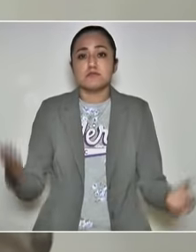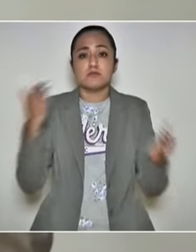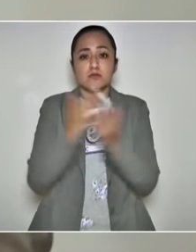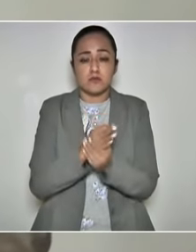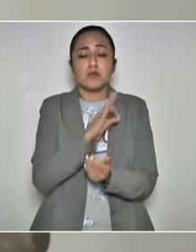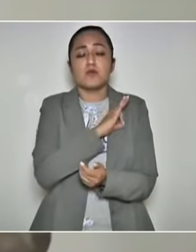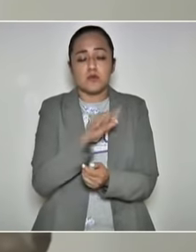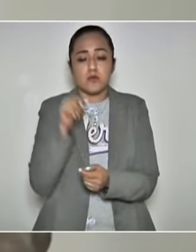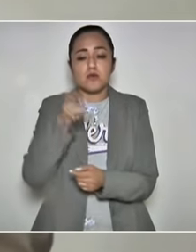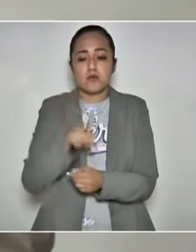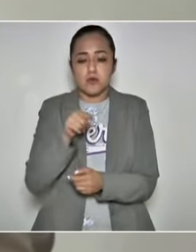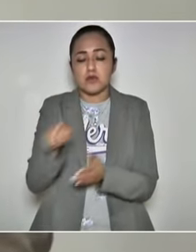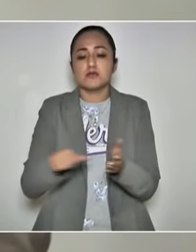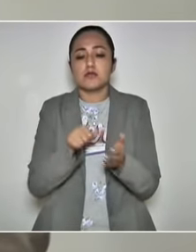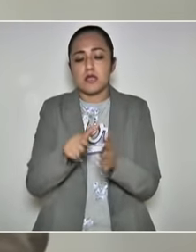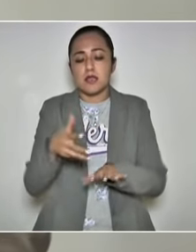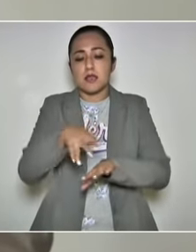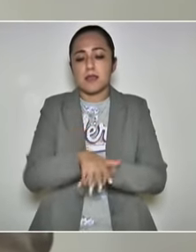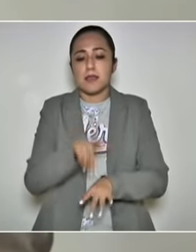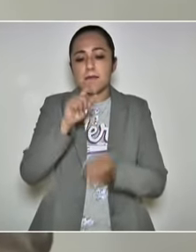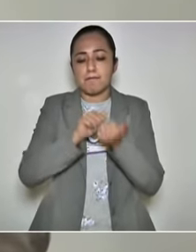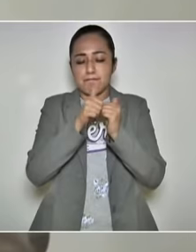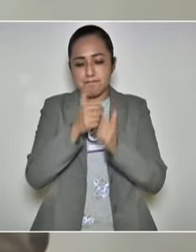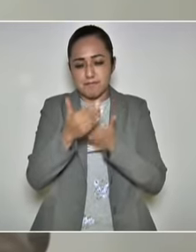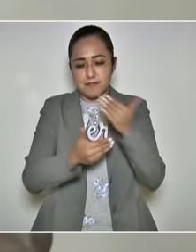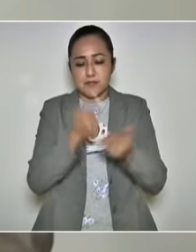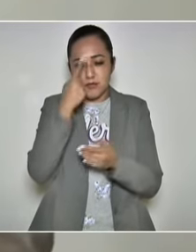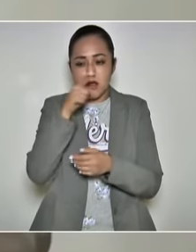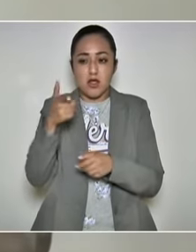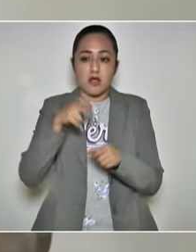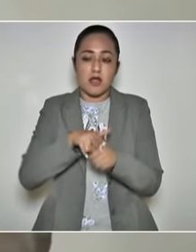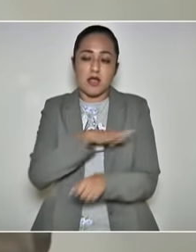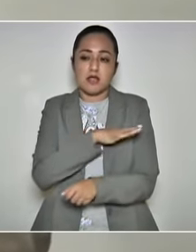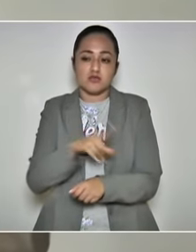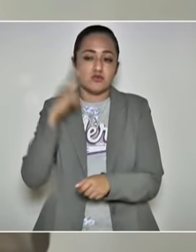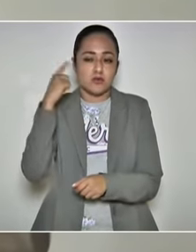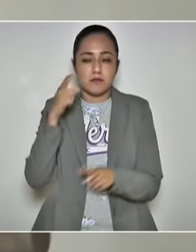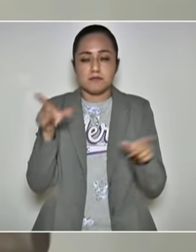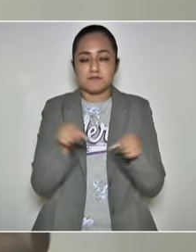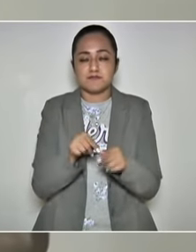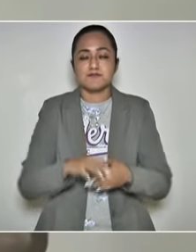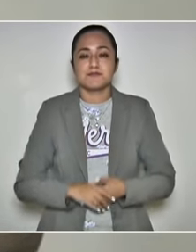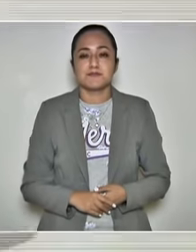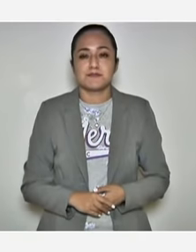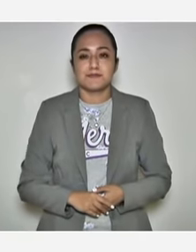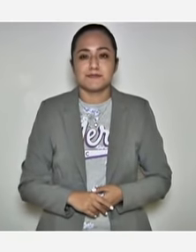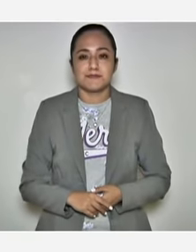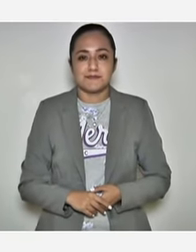este Centro Integral de Rehabilitación en el Hospital General de Cholula. Es cuanto, Jessica.